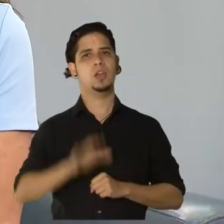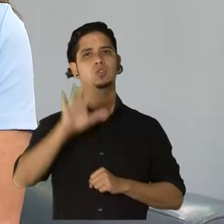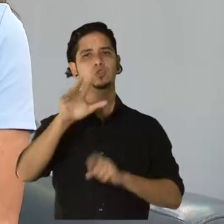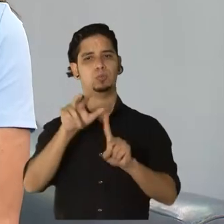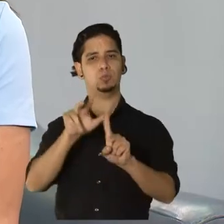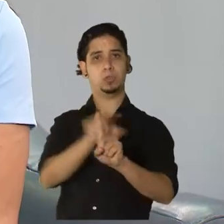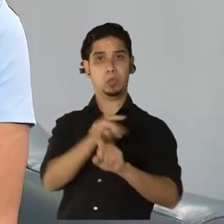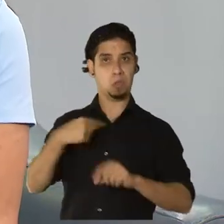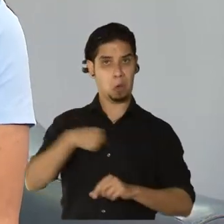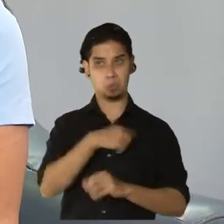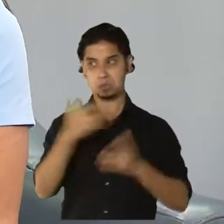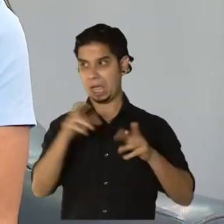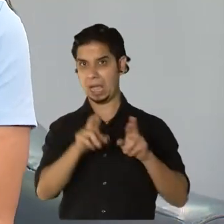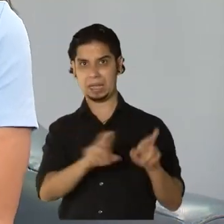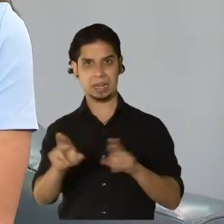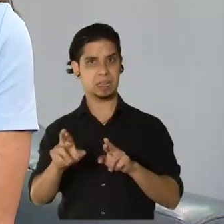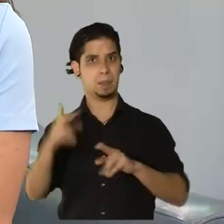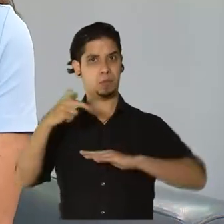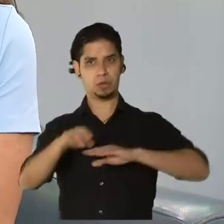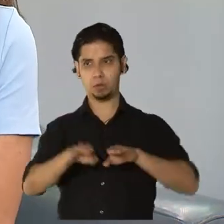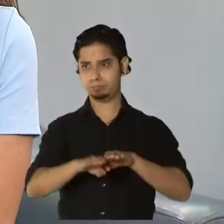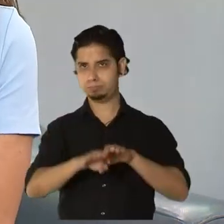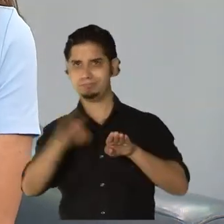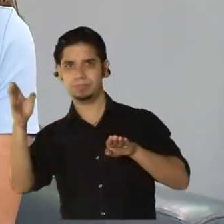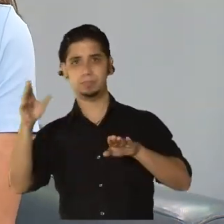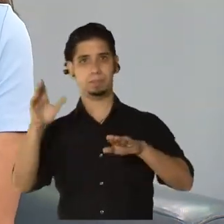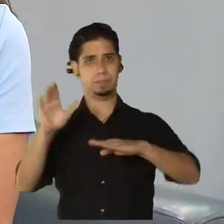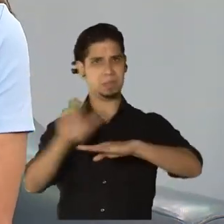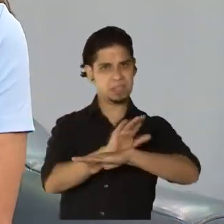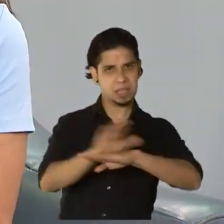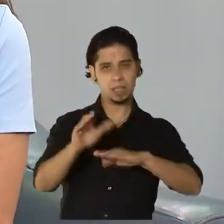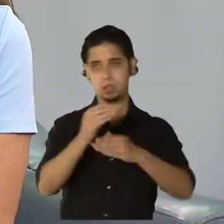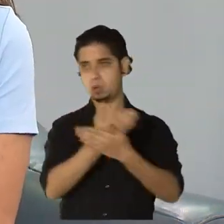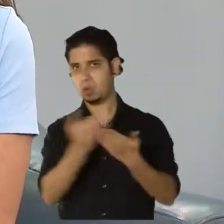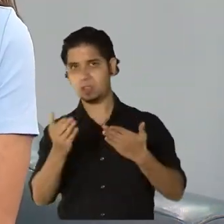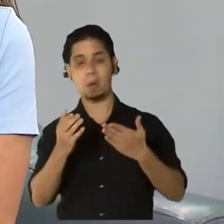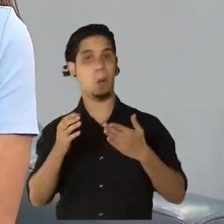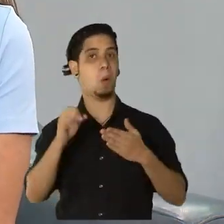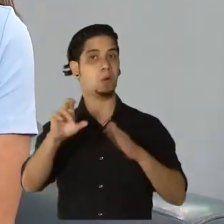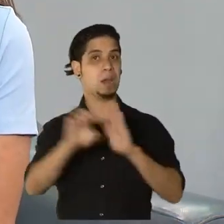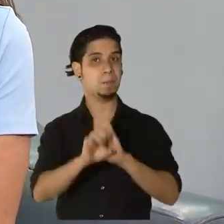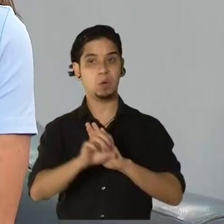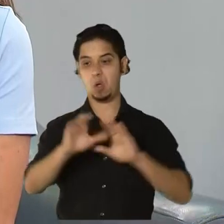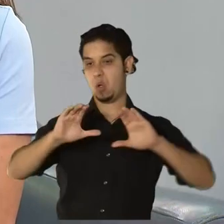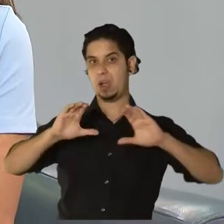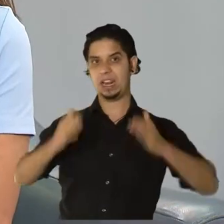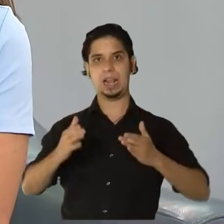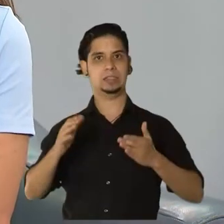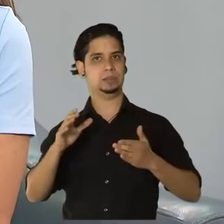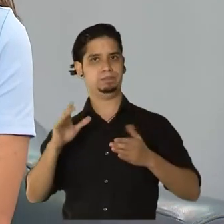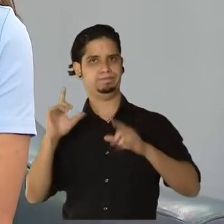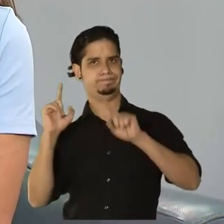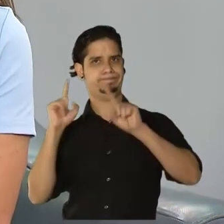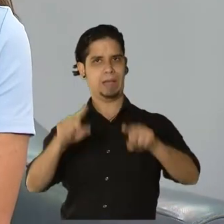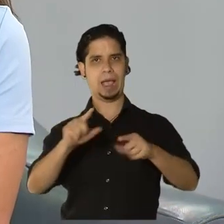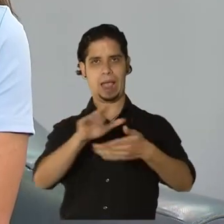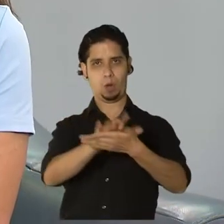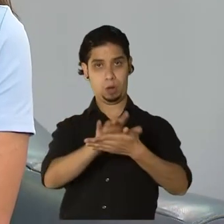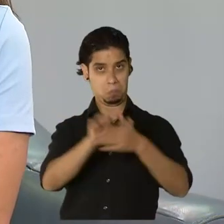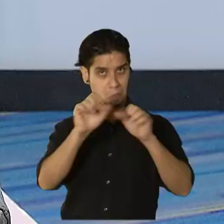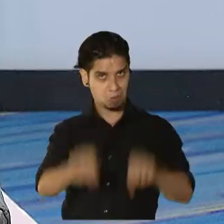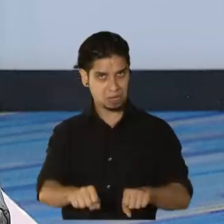reapertura, aunque sea de forma parcial, de clases presenciales, de que regresen los niños y los maestros al salón?